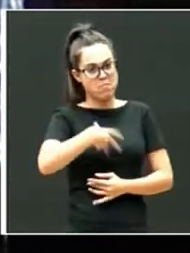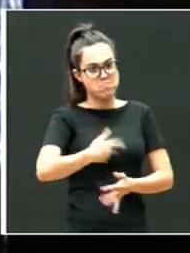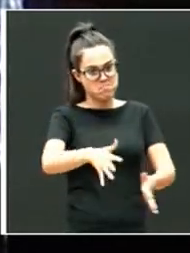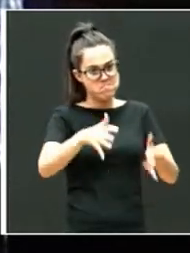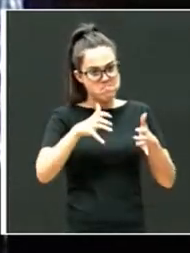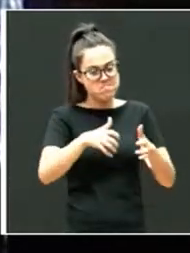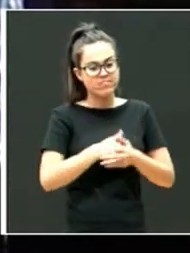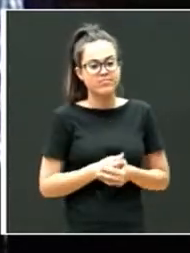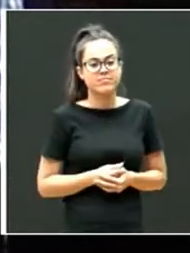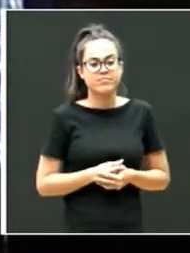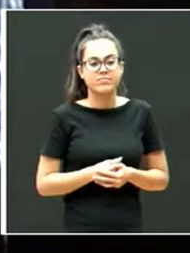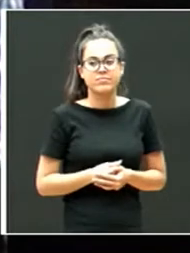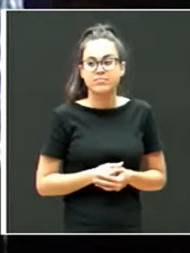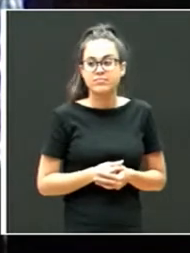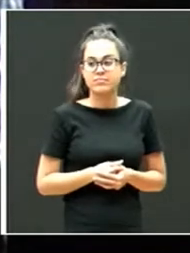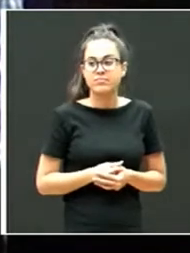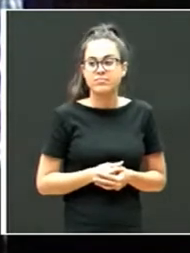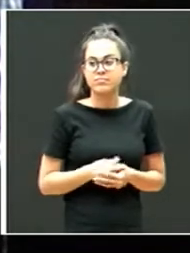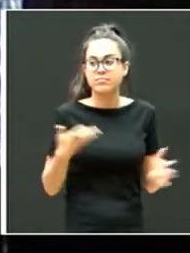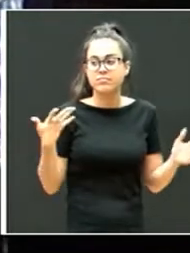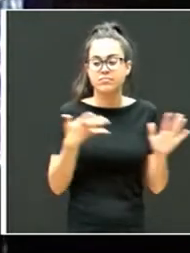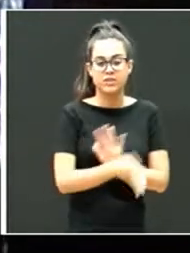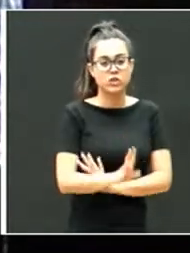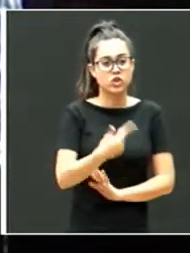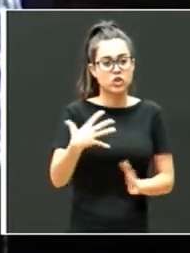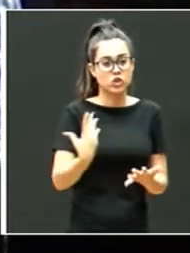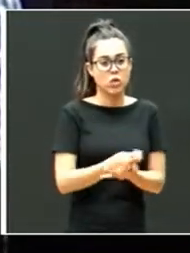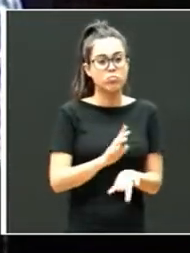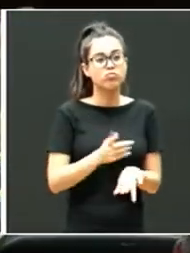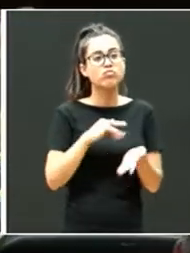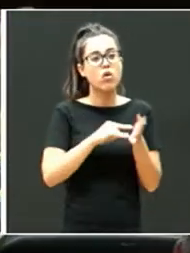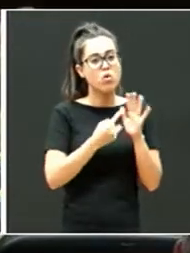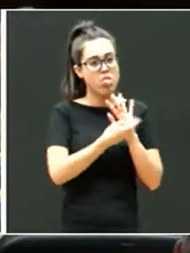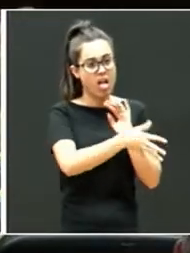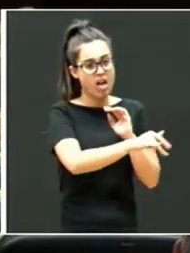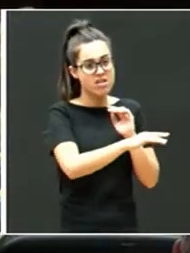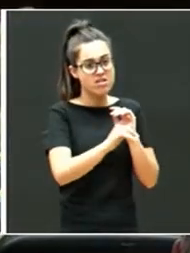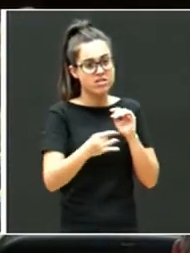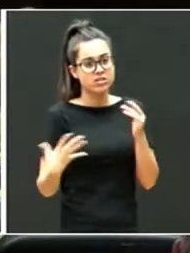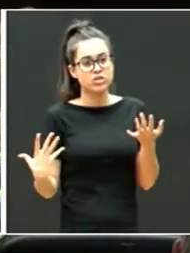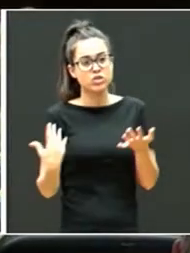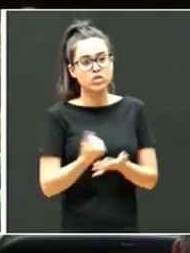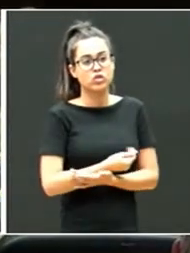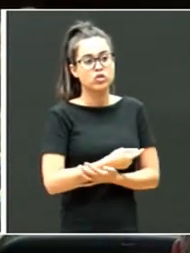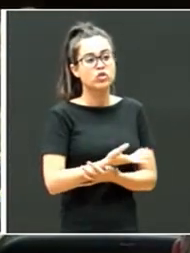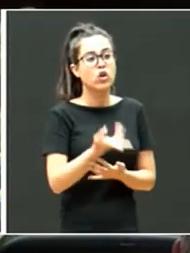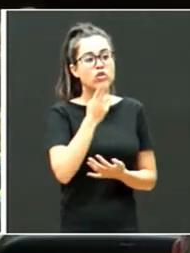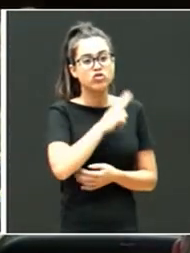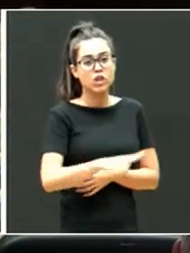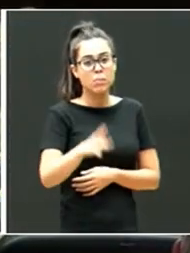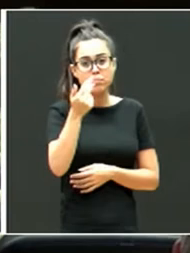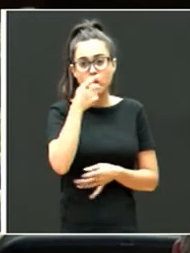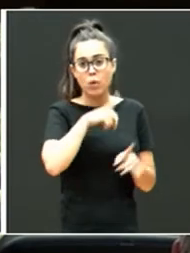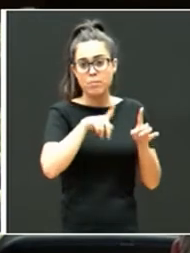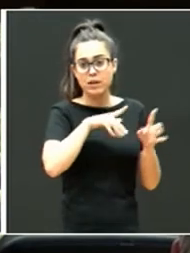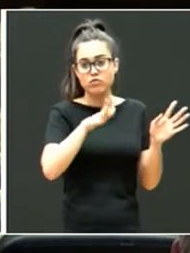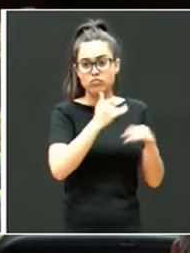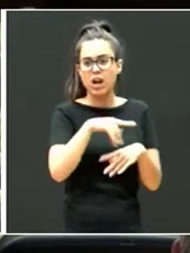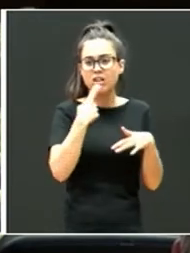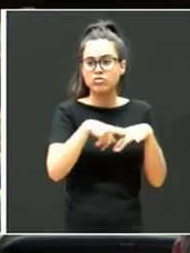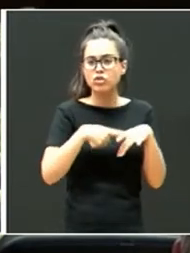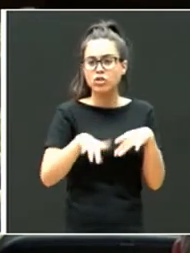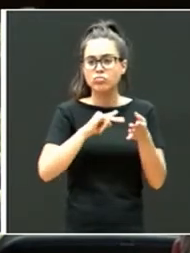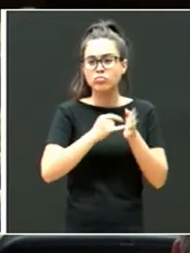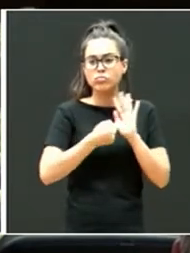Con esto quiero decir que, por supuesto, todo es reparable. No todos los niños tienen problemas. Las cosas se pueden solucionar,